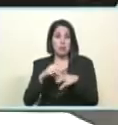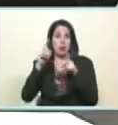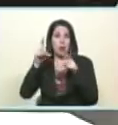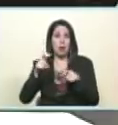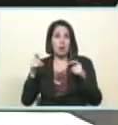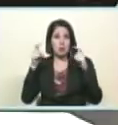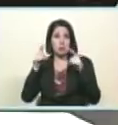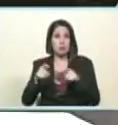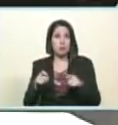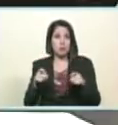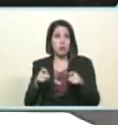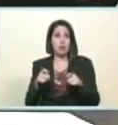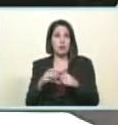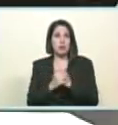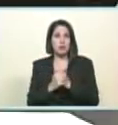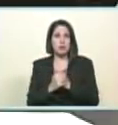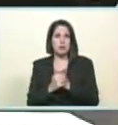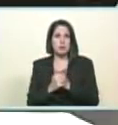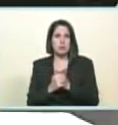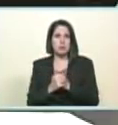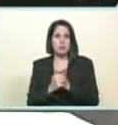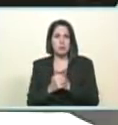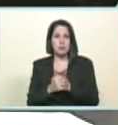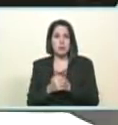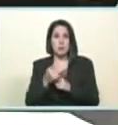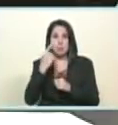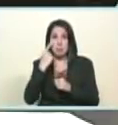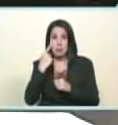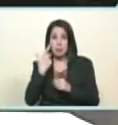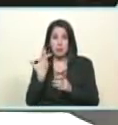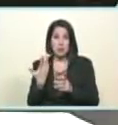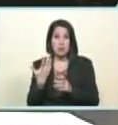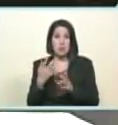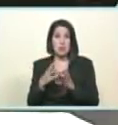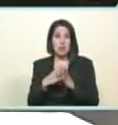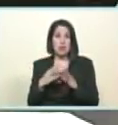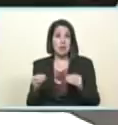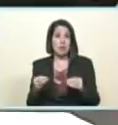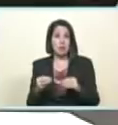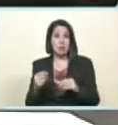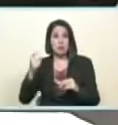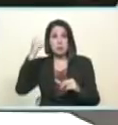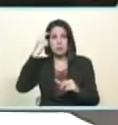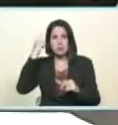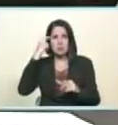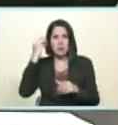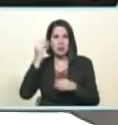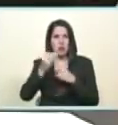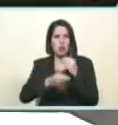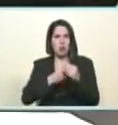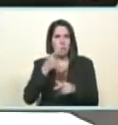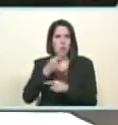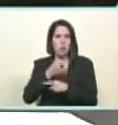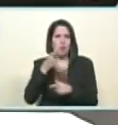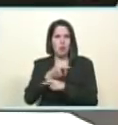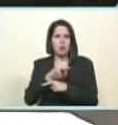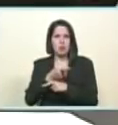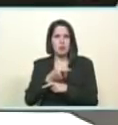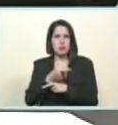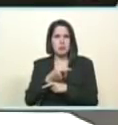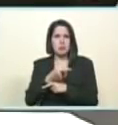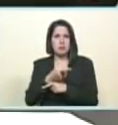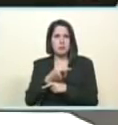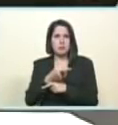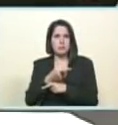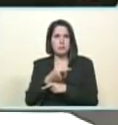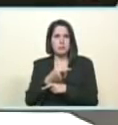urbana querido camarada atención atención atención CLAP ya ustedes se encargarán de implementar esta orden ministro medina